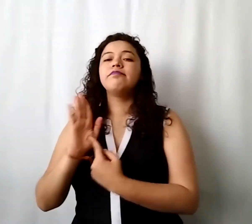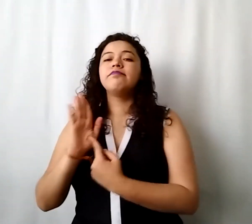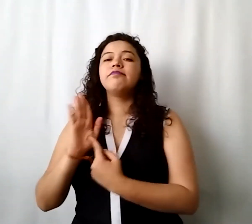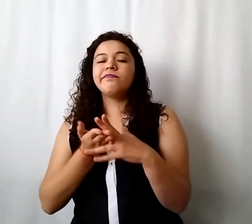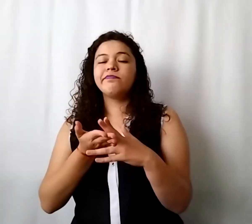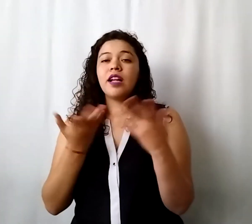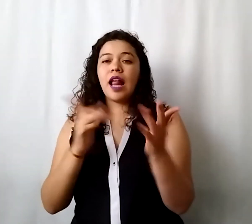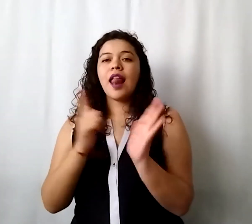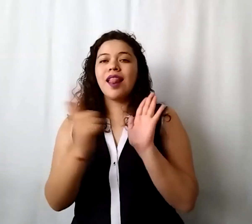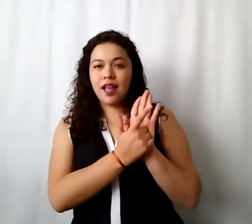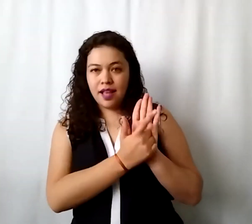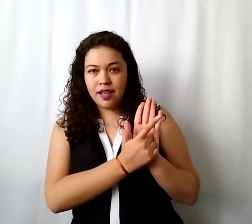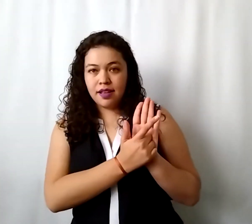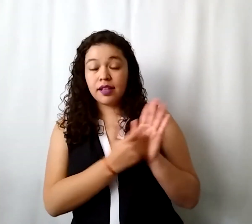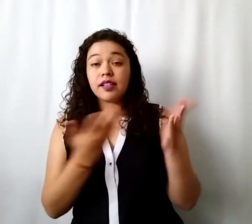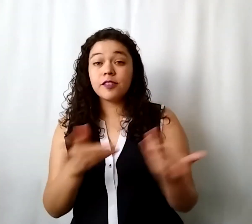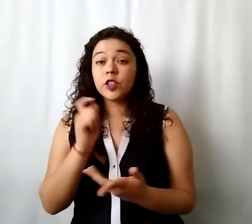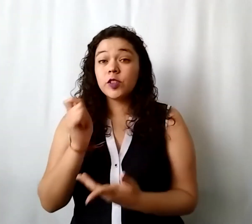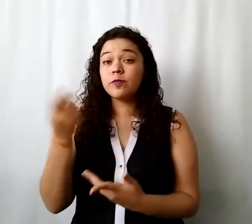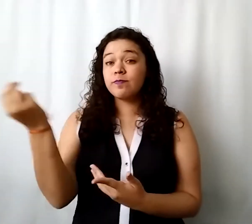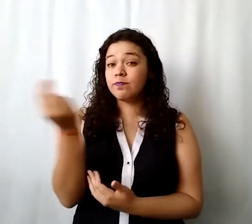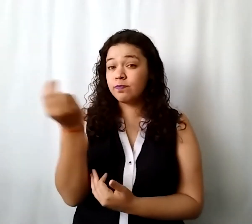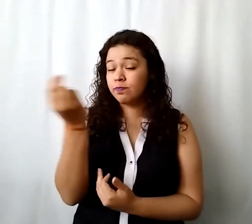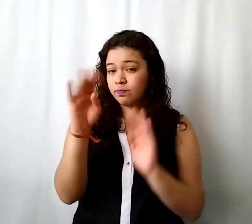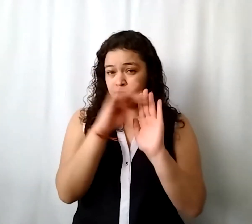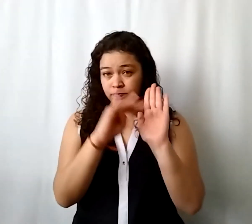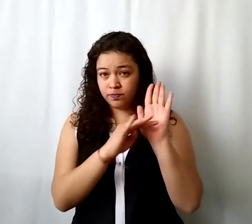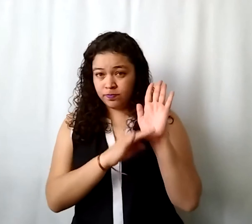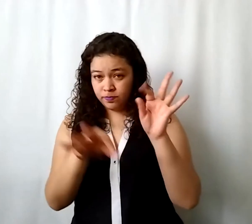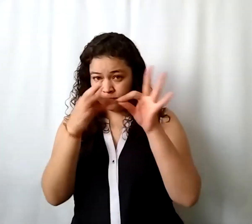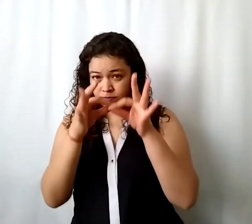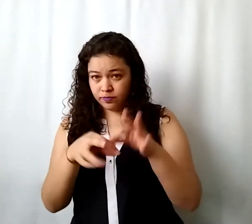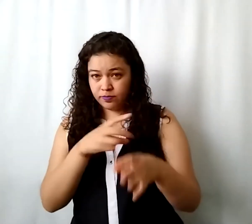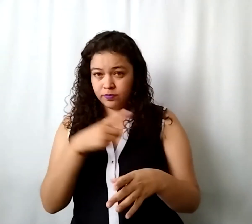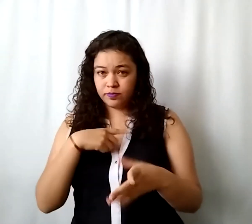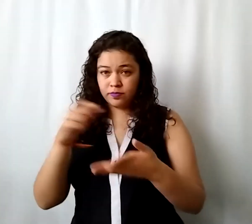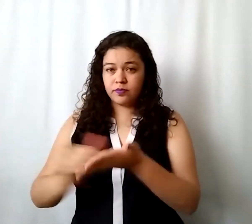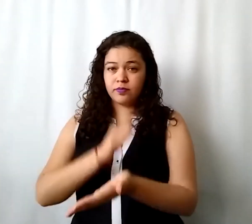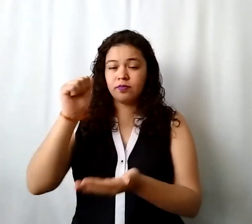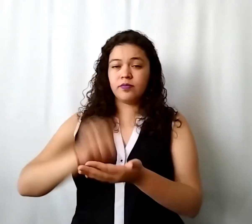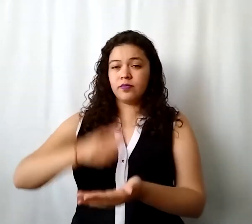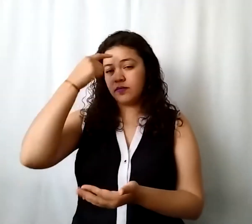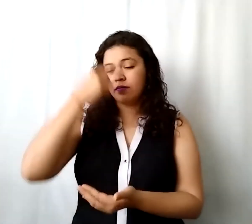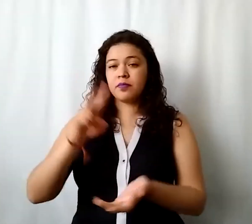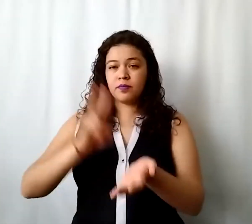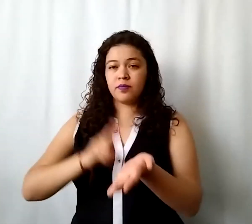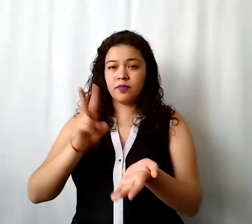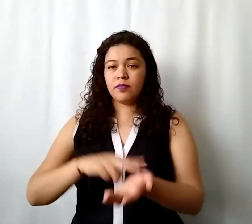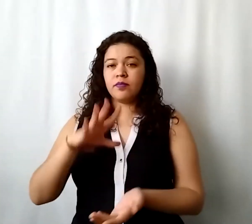legal o sea que requisitos debe de cumplir el acta para que tenga validez